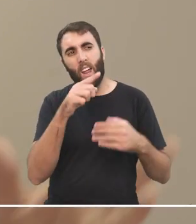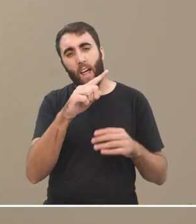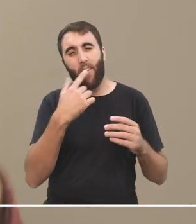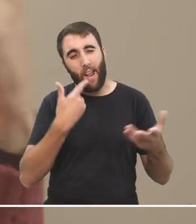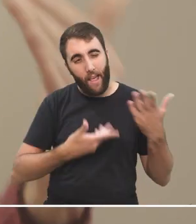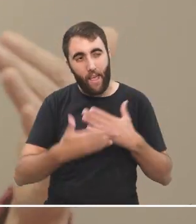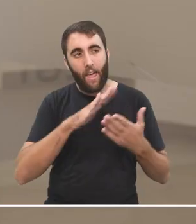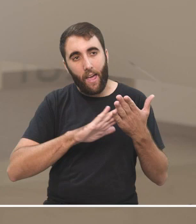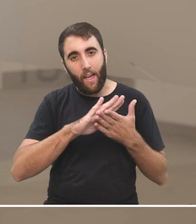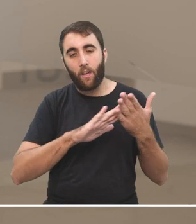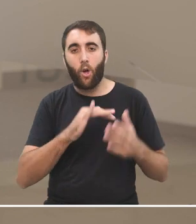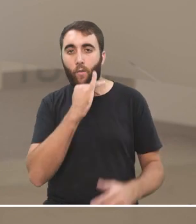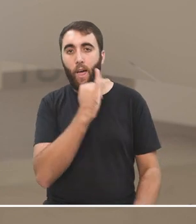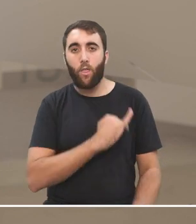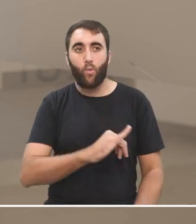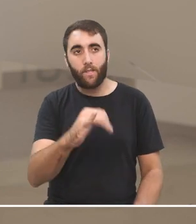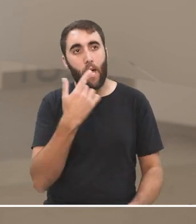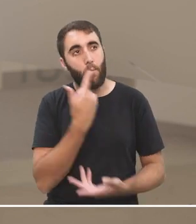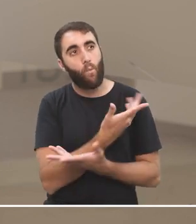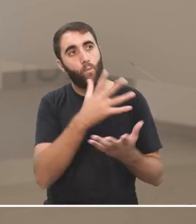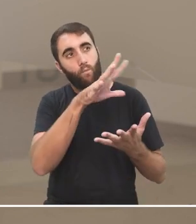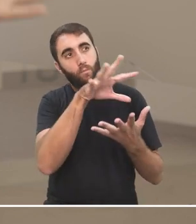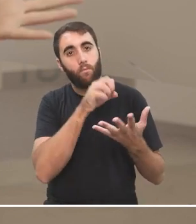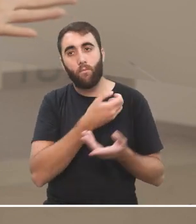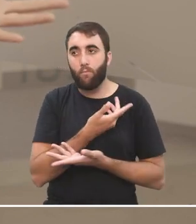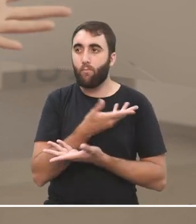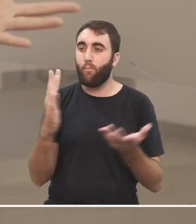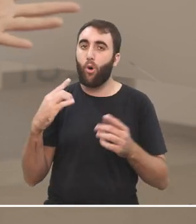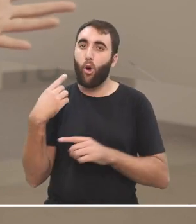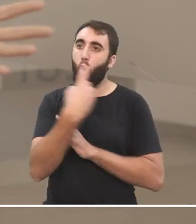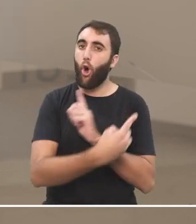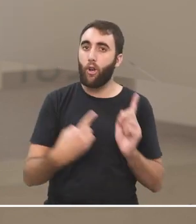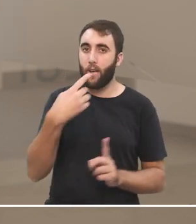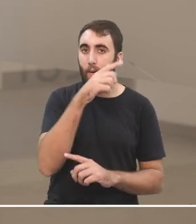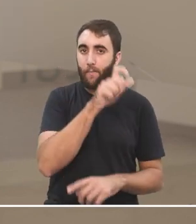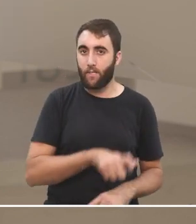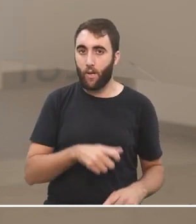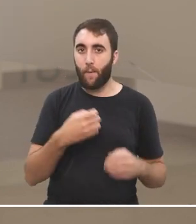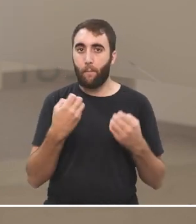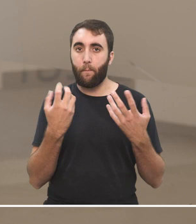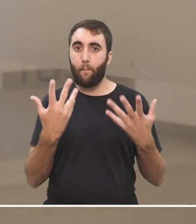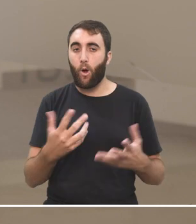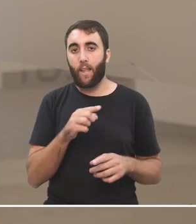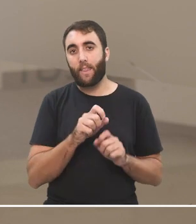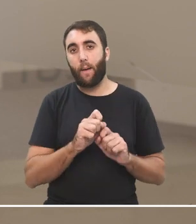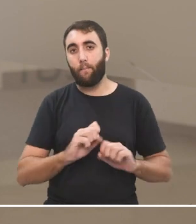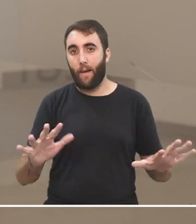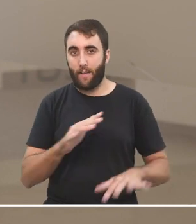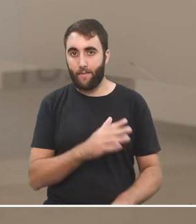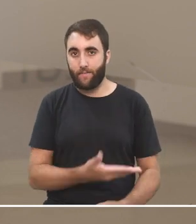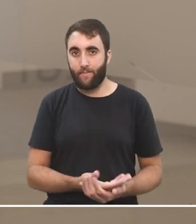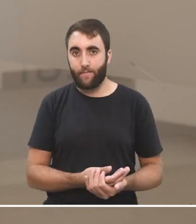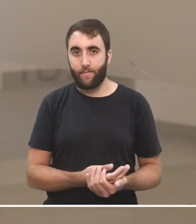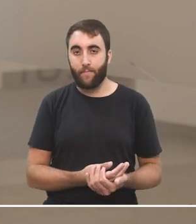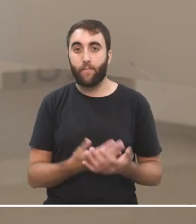persona sino que la voy a denunciar acusar mostrar públicamente y hacer esta especie de linchamiento público porque está mal y